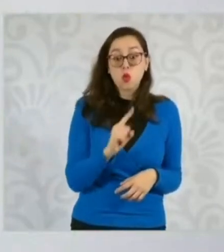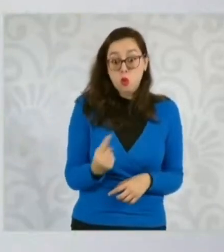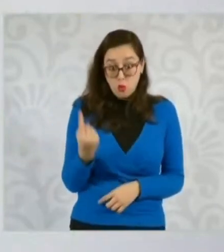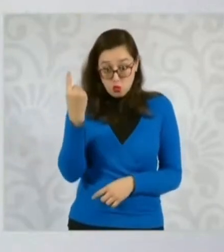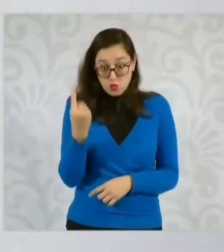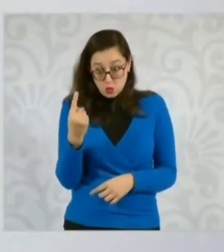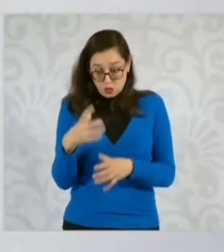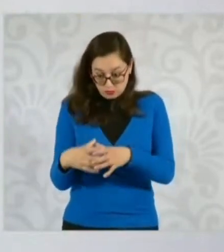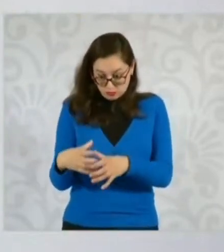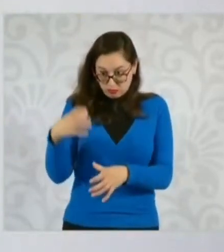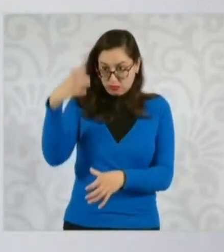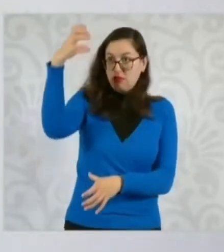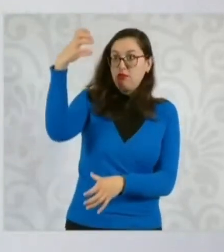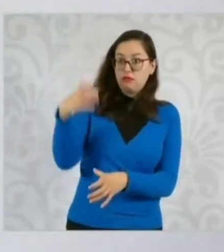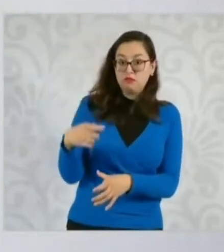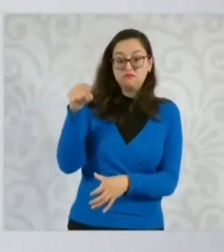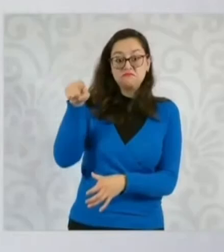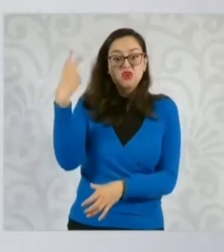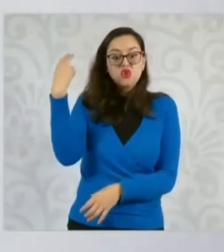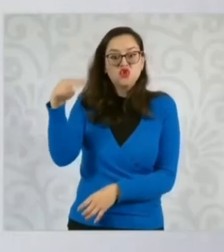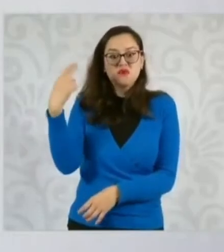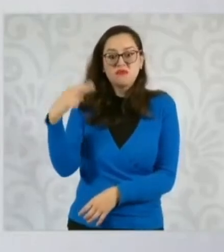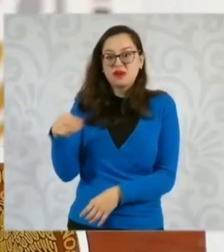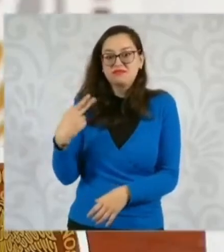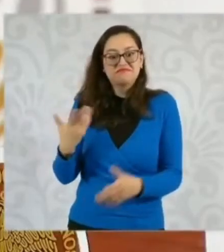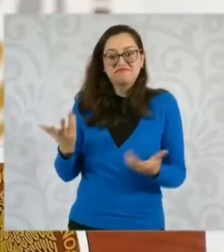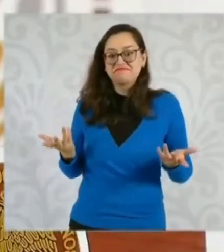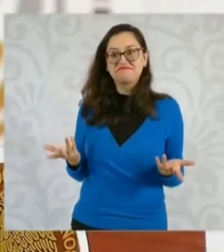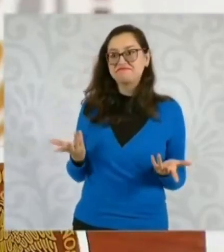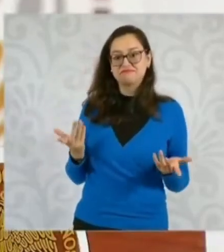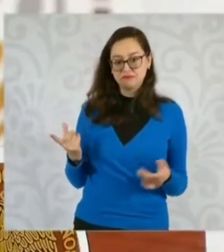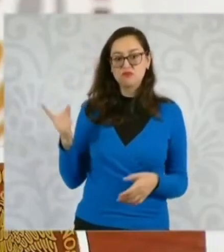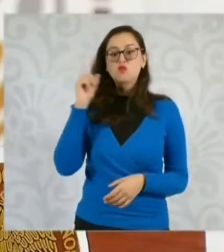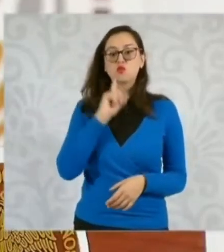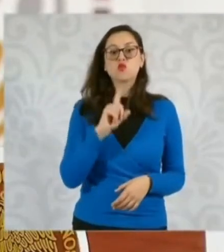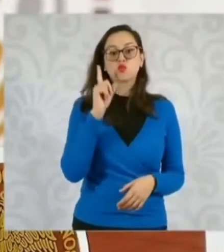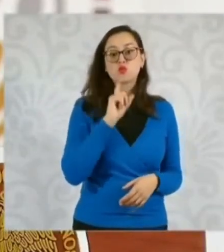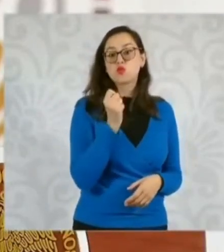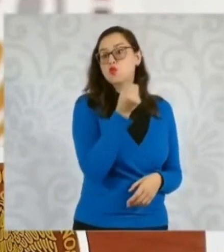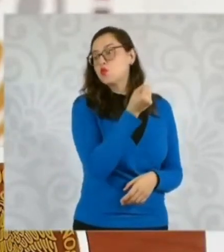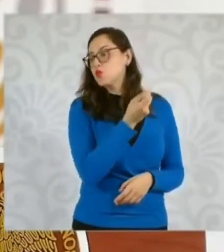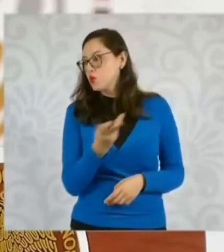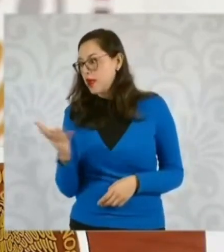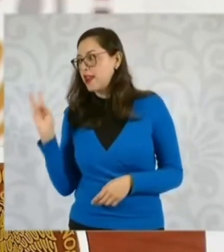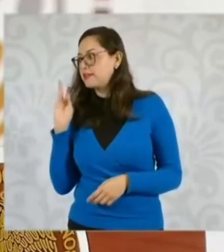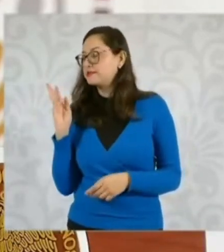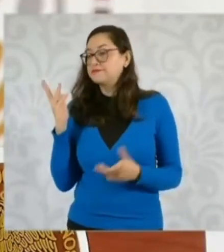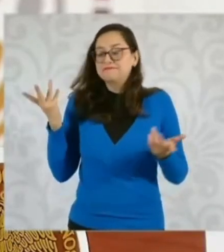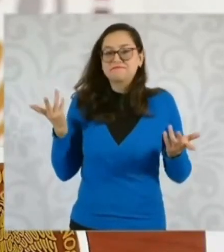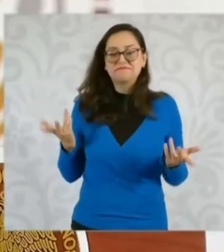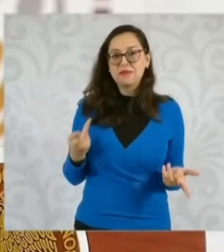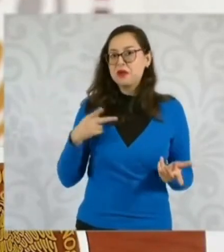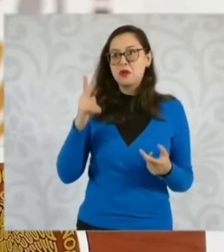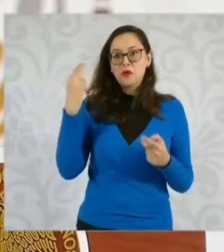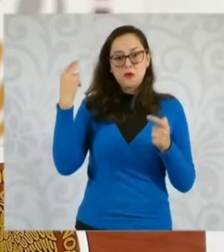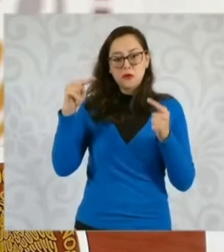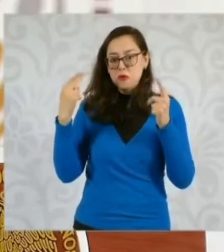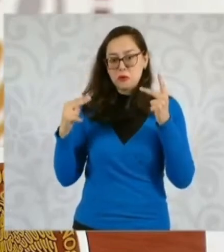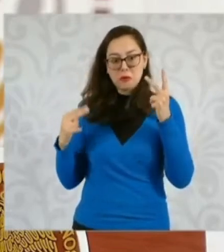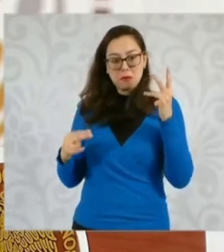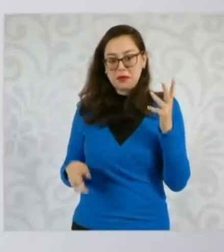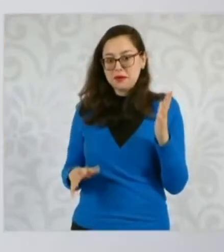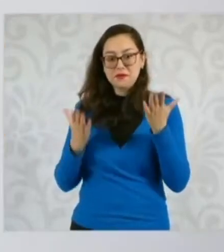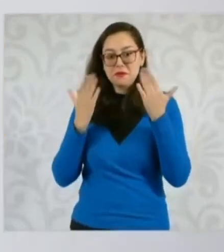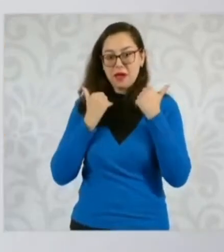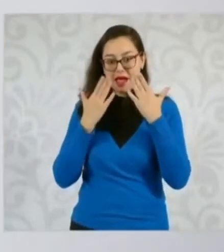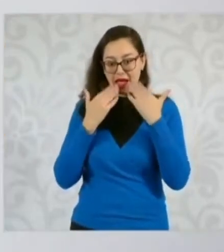no conocemos sus nombres, que hay que seguir investigándolas porque hay que conocer